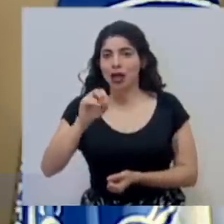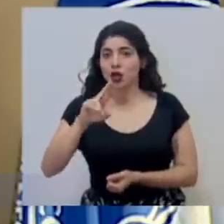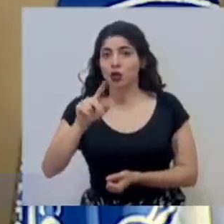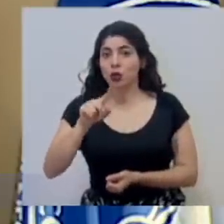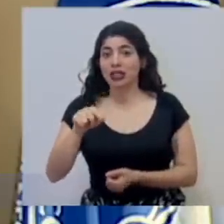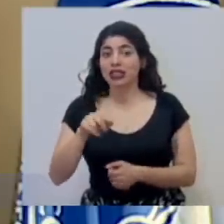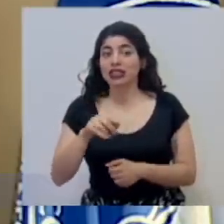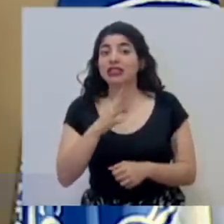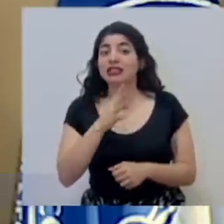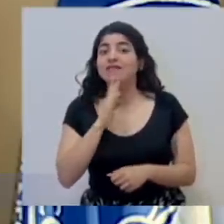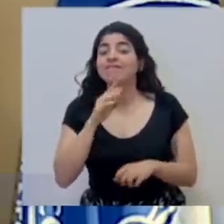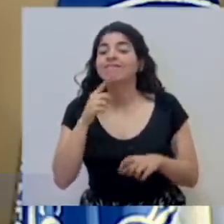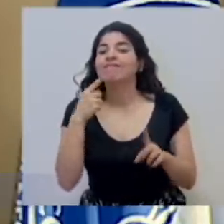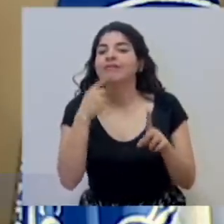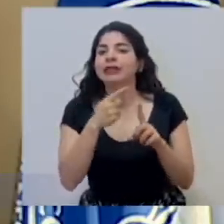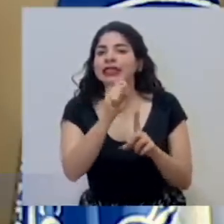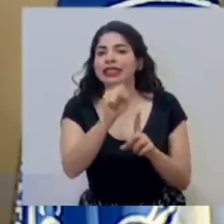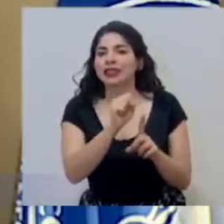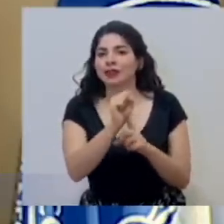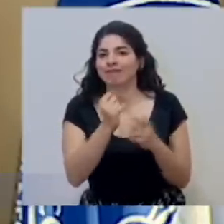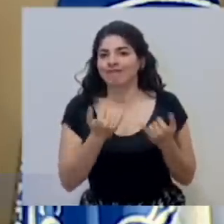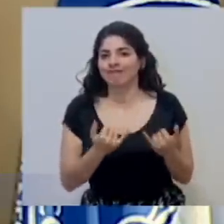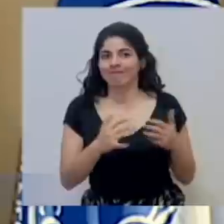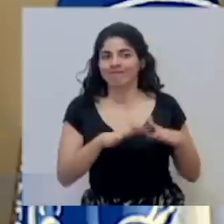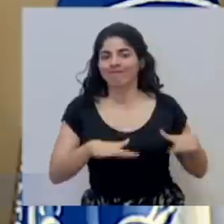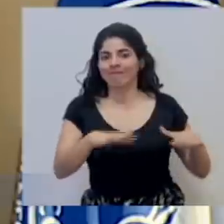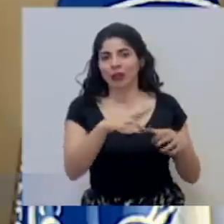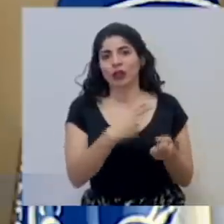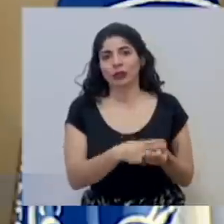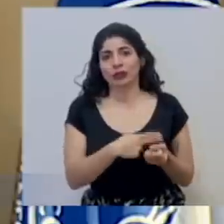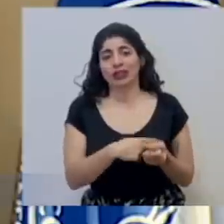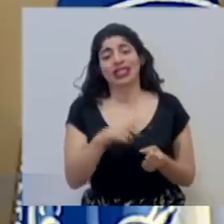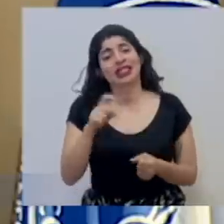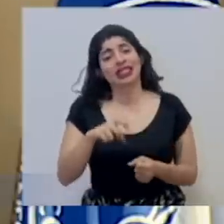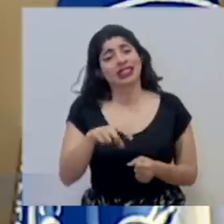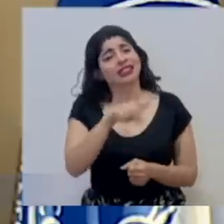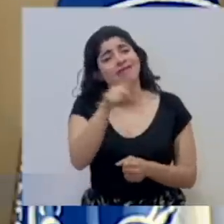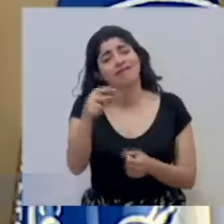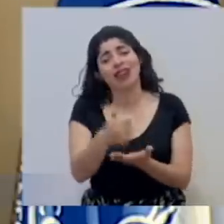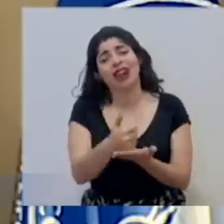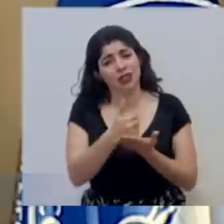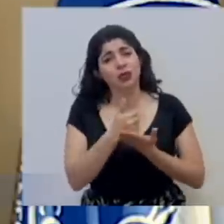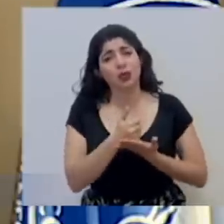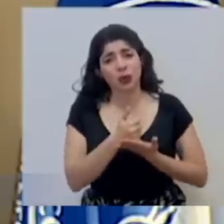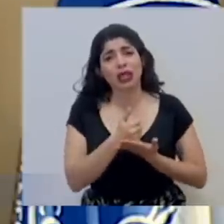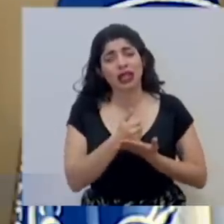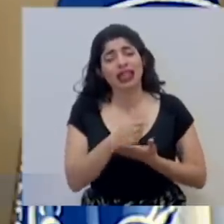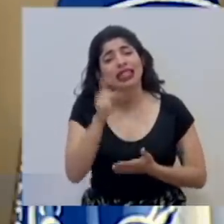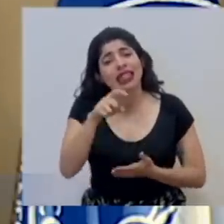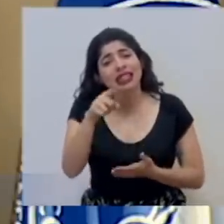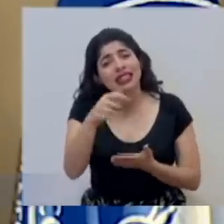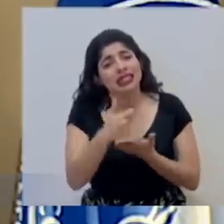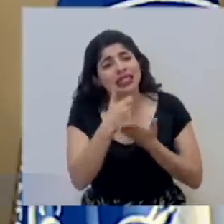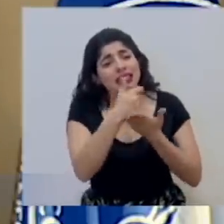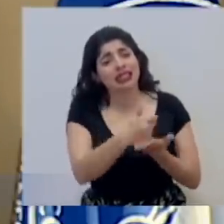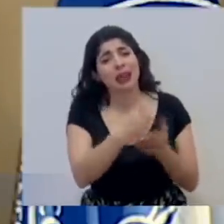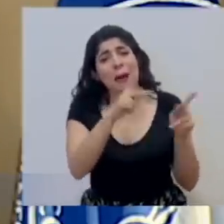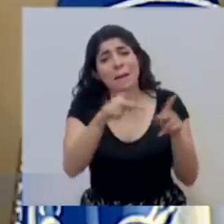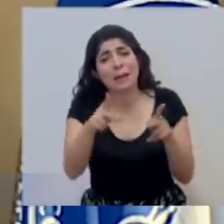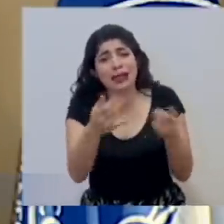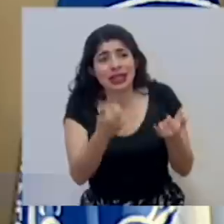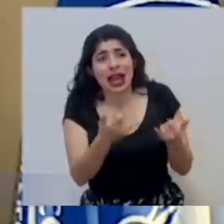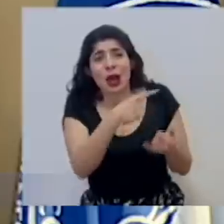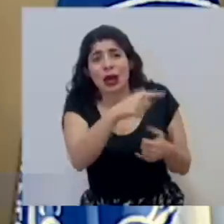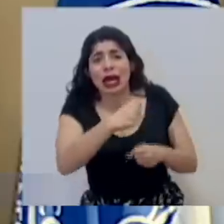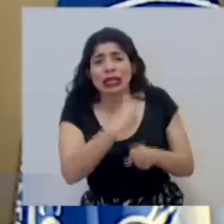Ruiz, de la situación que se vive en los hospitales y que necesitamos que necesitamos nos ayuden y le ayuden a esas personas